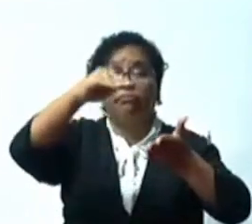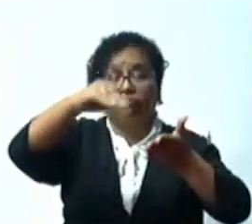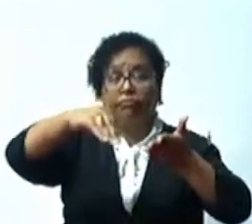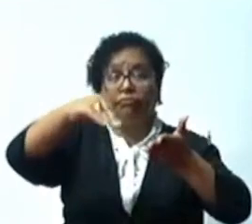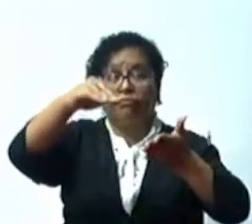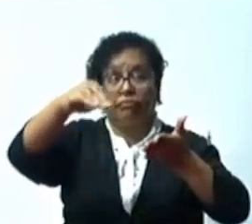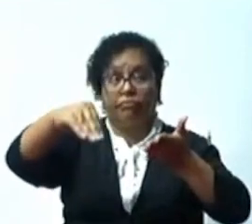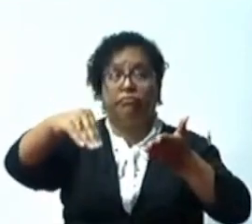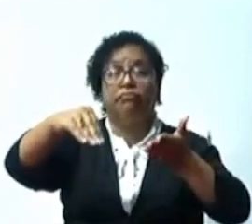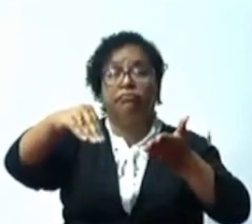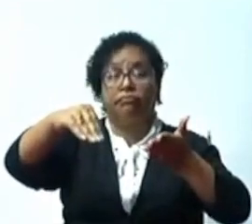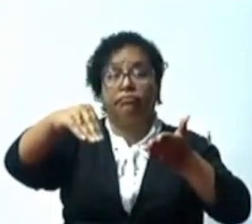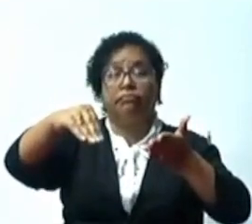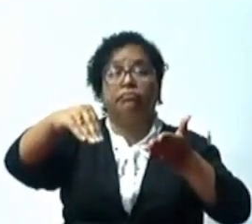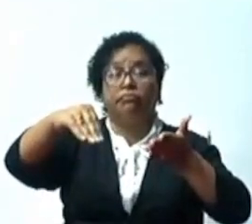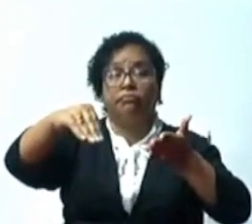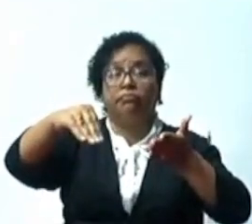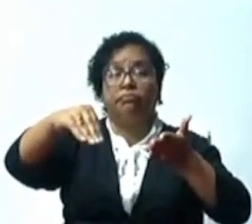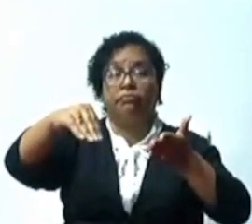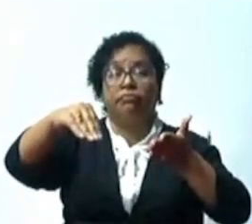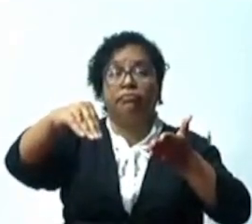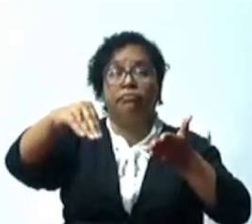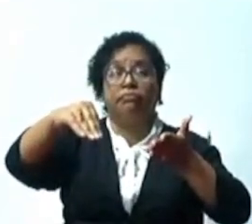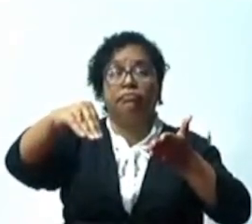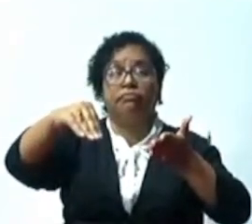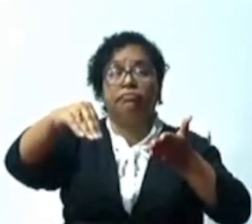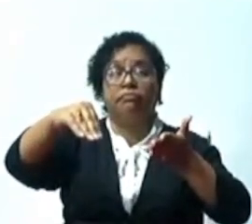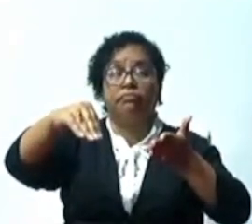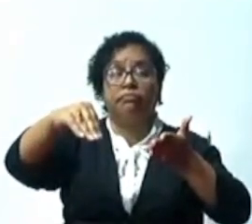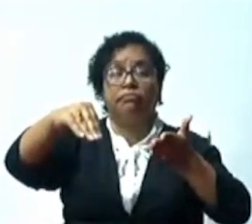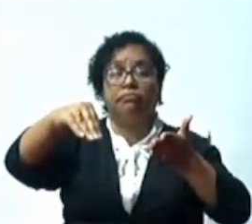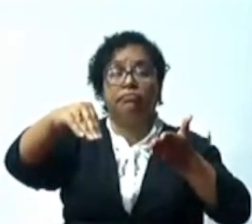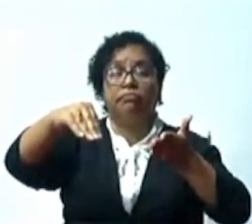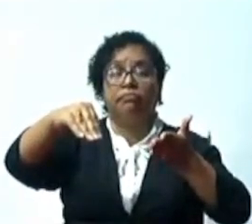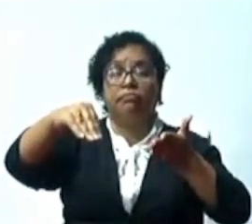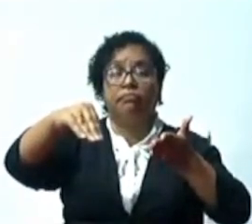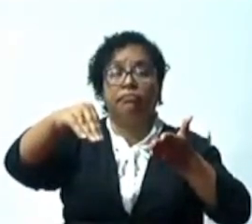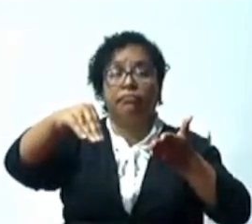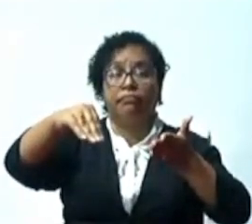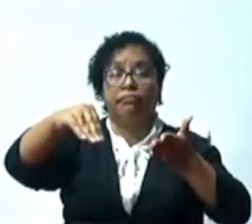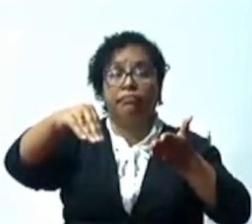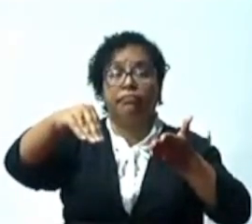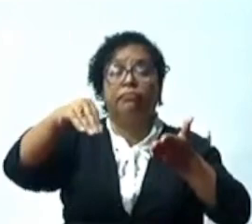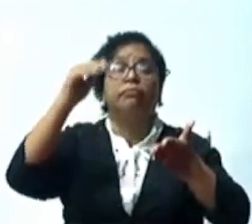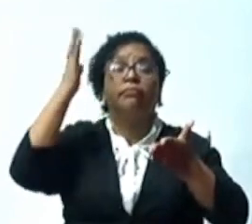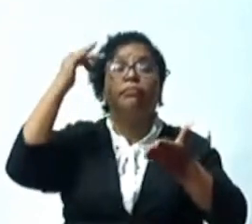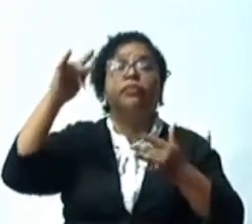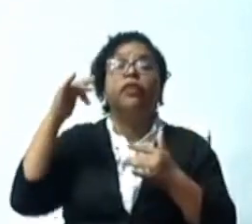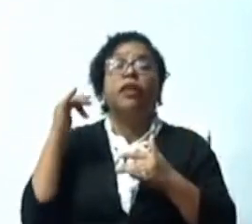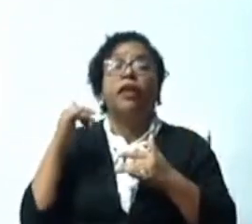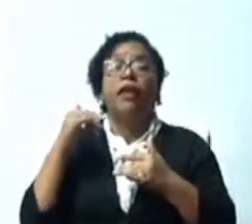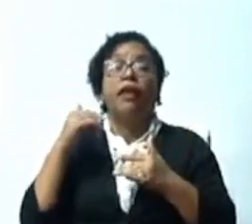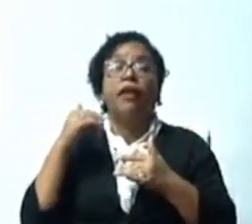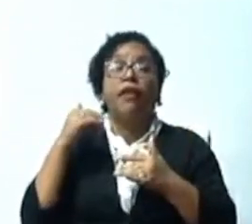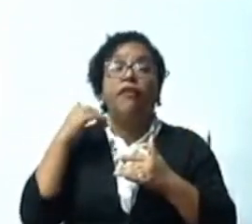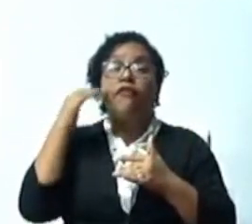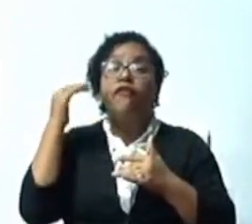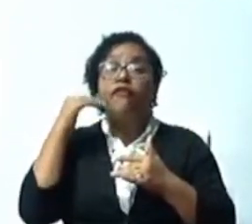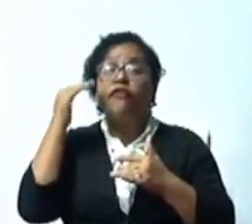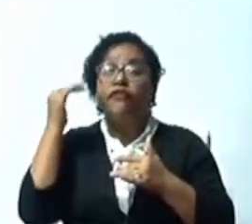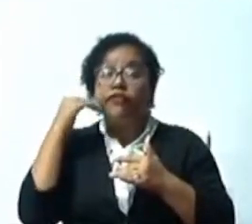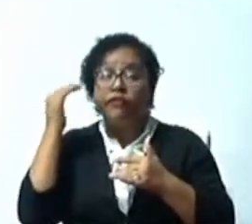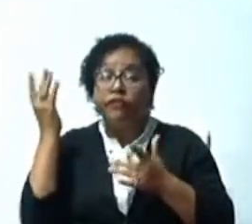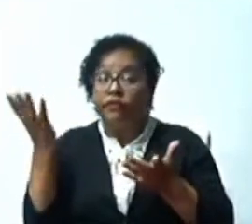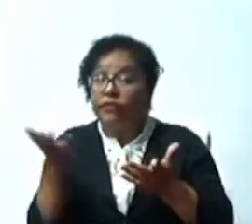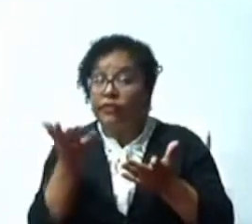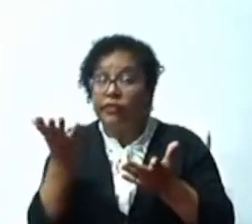de los legisladores que formaron parte de esta comisión, los miembros del Partido